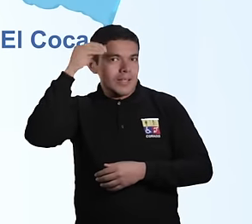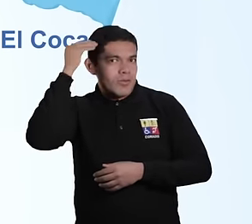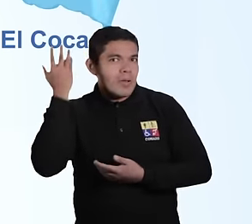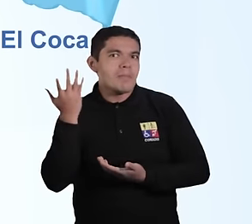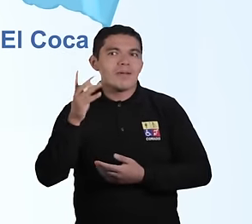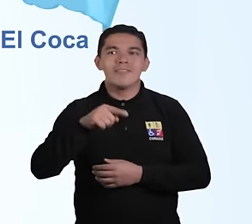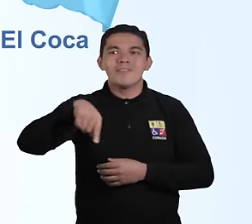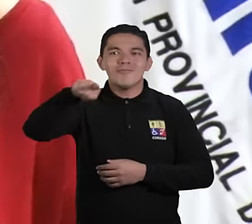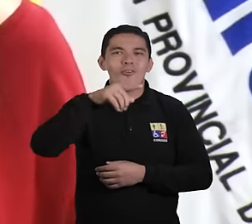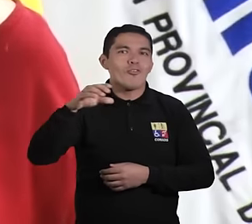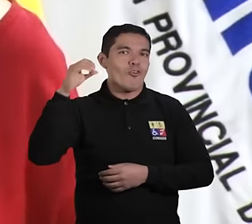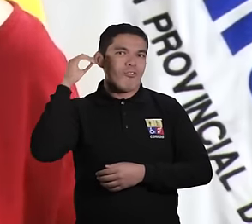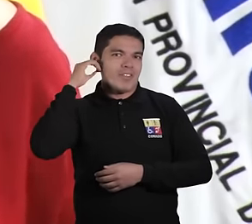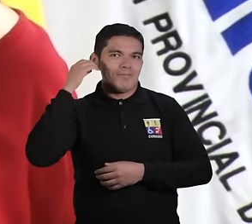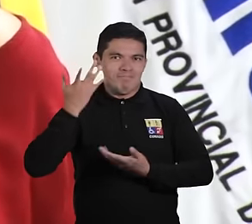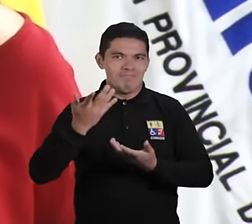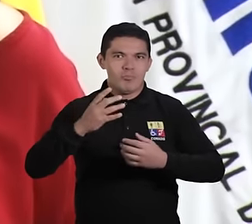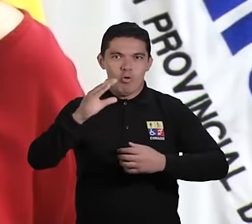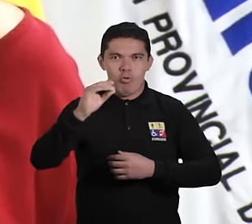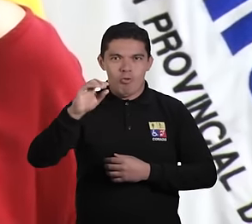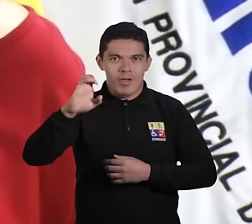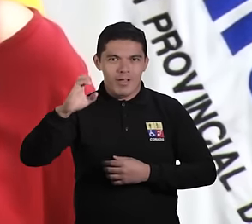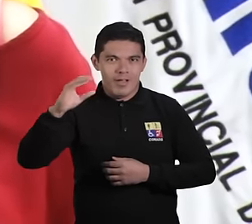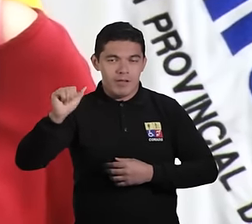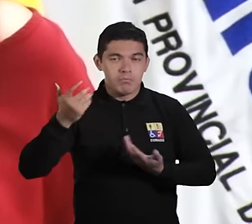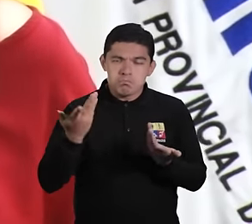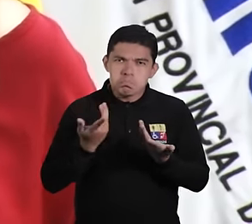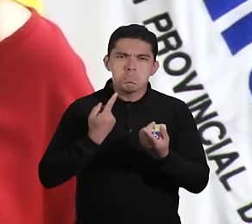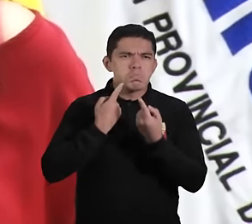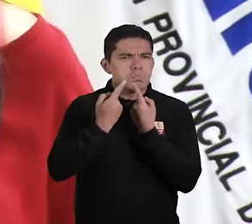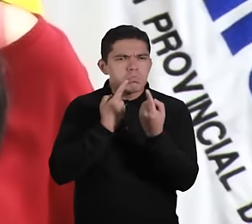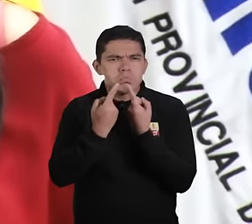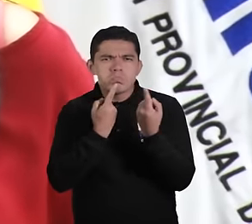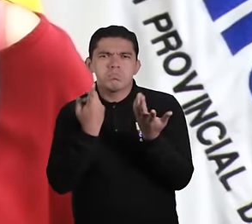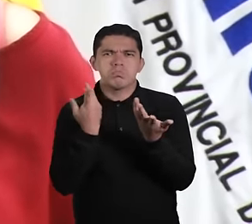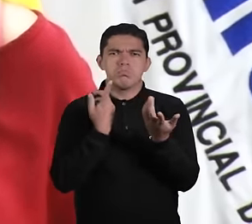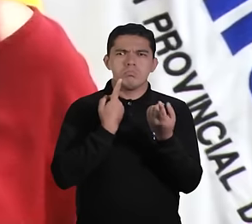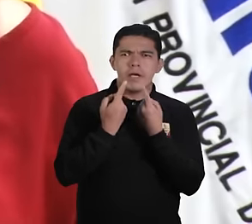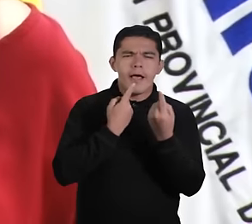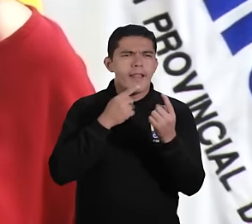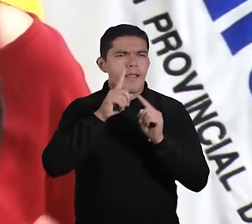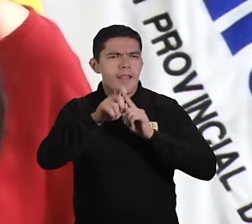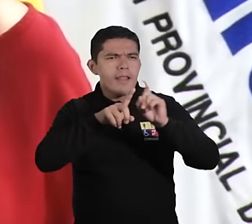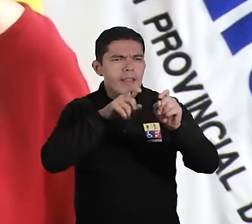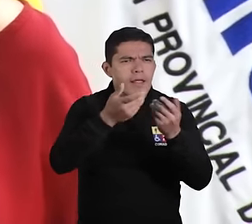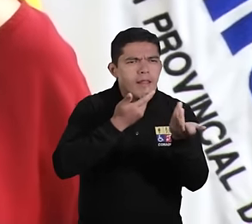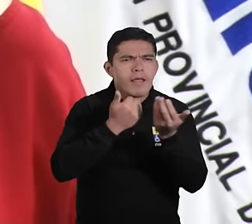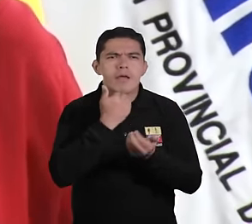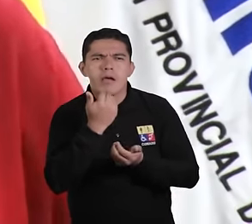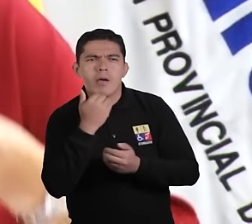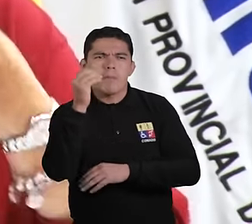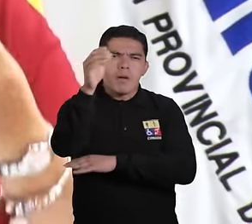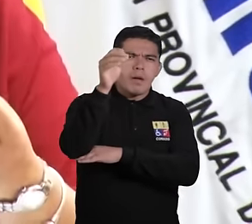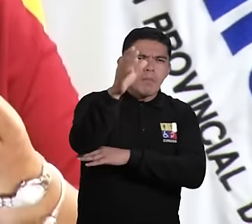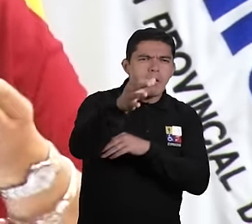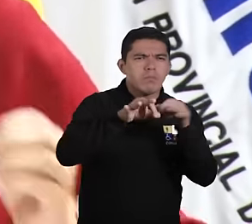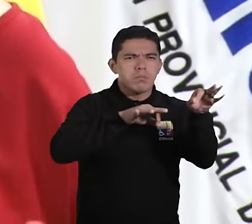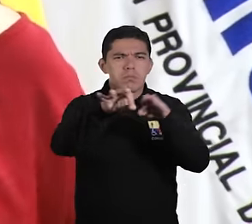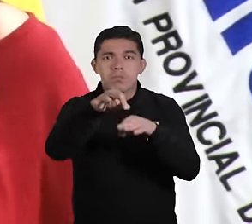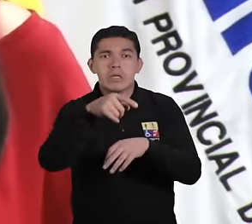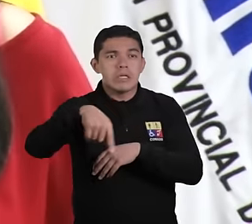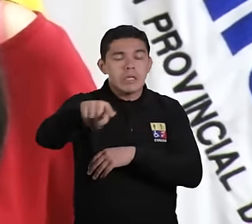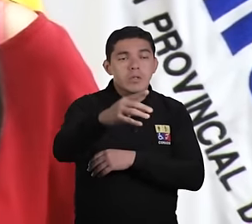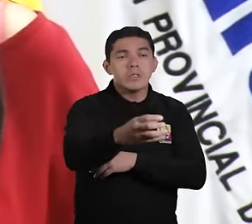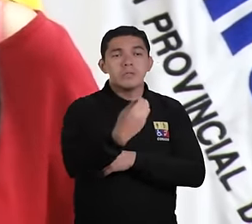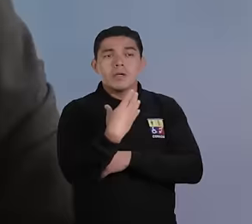Río Bamba y El Coca. Es a través de estos espacios de consejos consultivos que podemos darnos cuenta de cuáles son estas realidades, de cuáles son